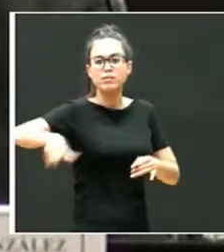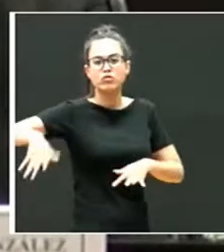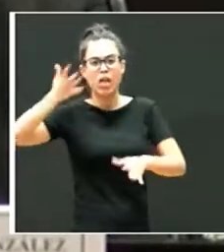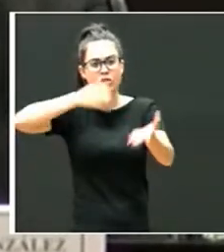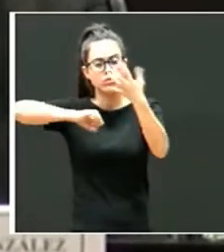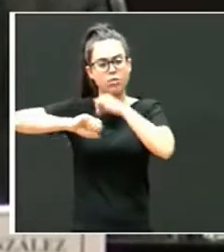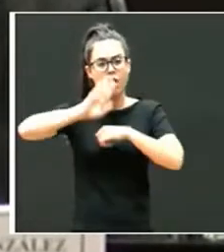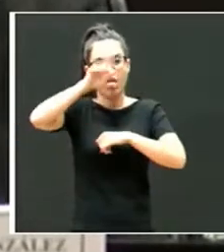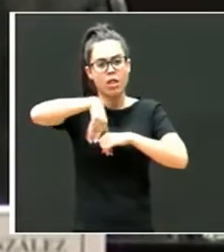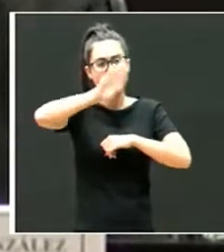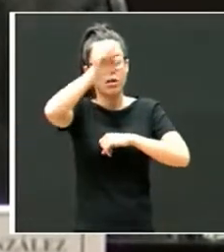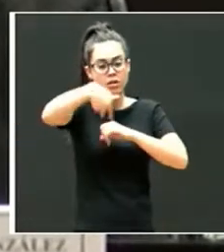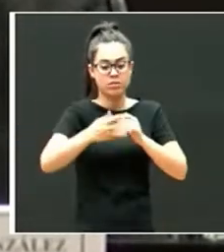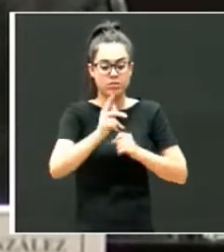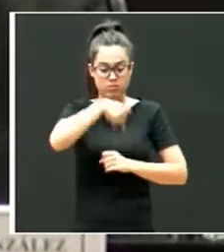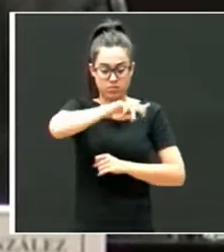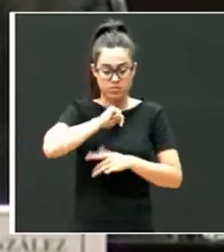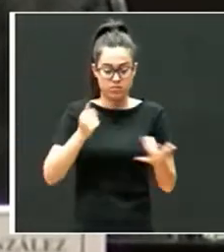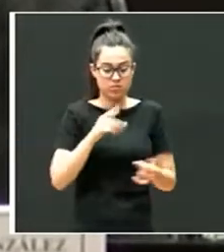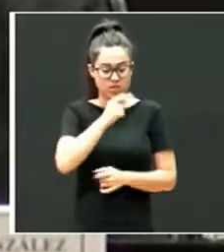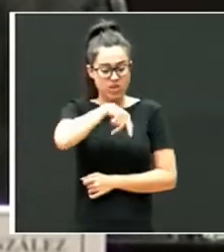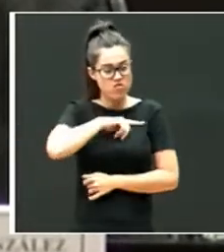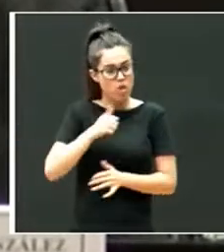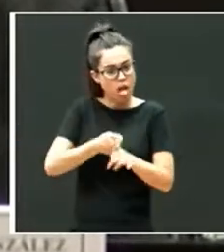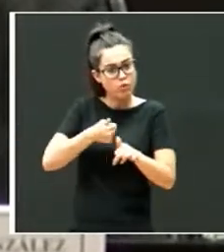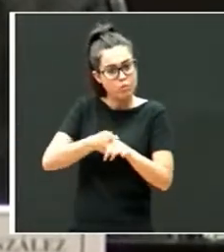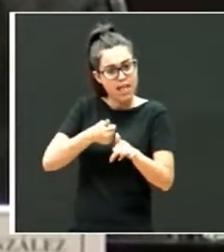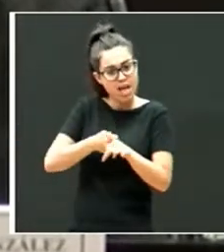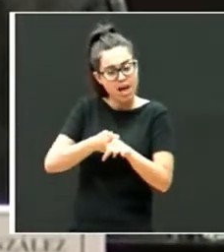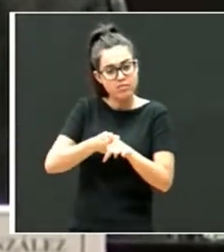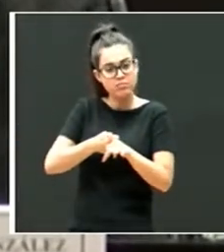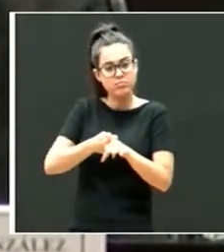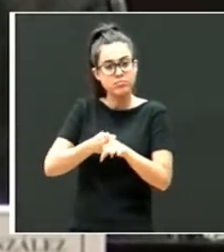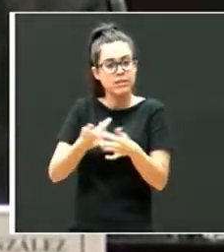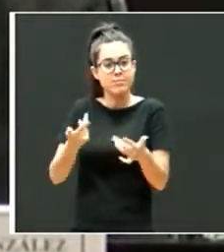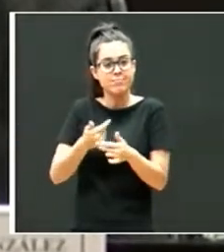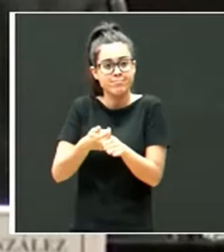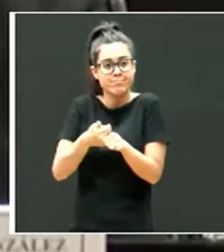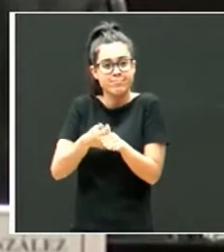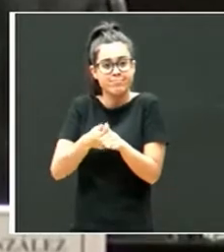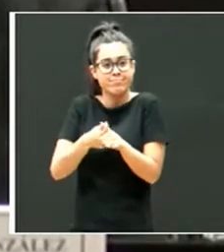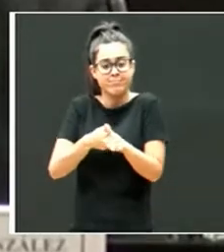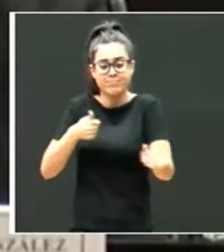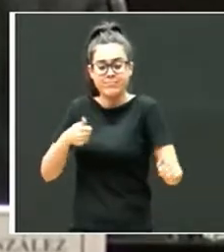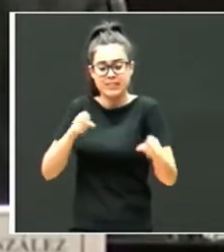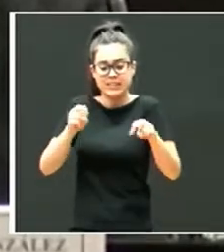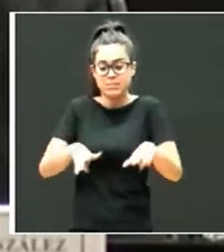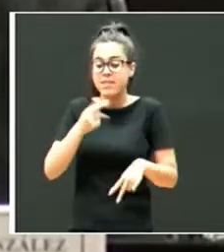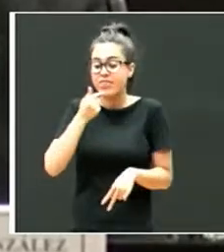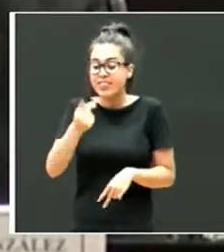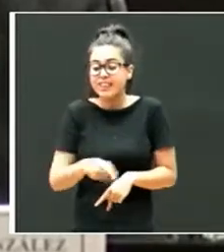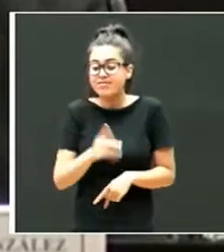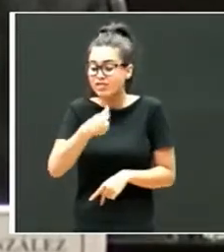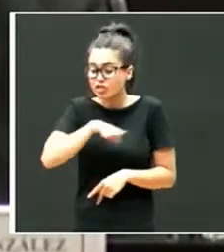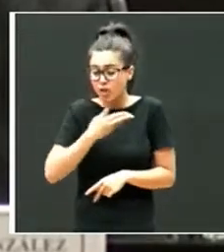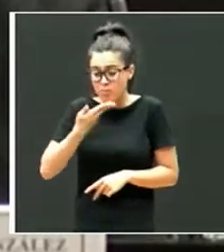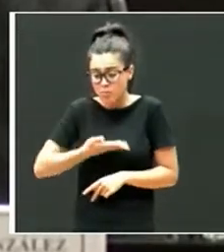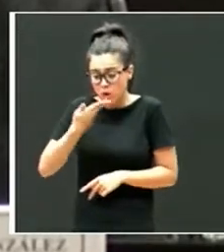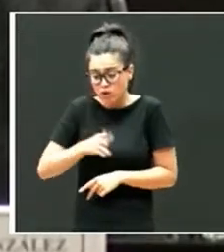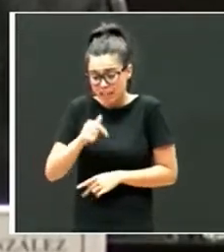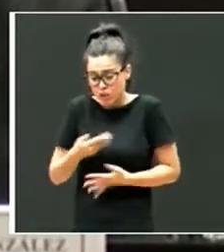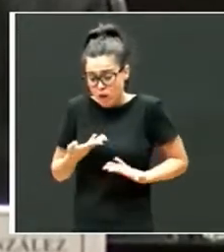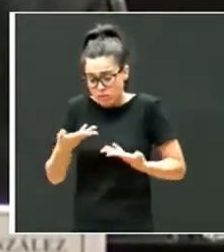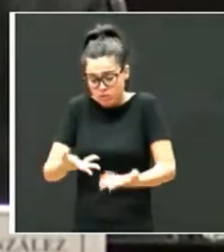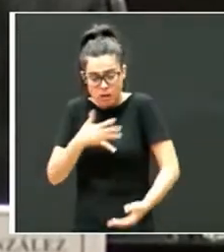¿Qué es lo que estamos haciendo? Estar junto a él, acompañarle, estar presente, decirle nos importas, queremos ayudarte.